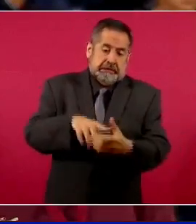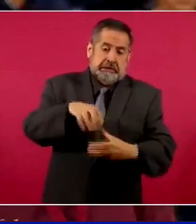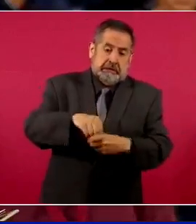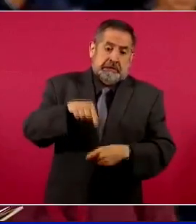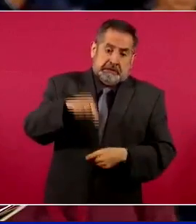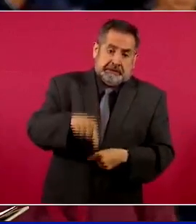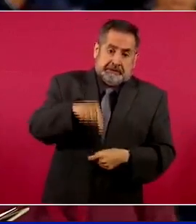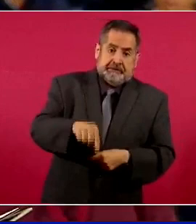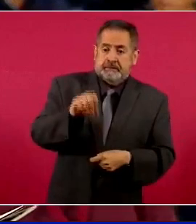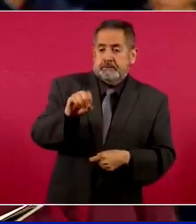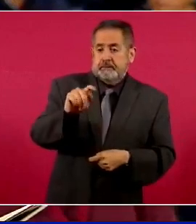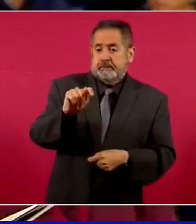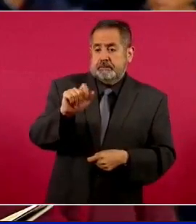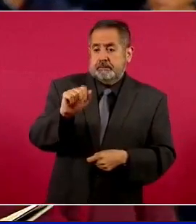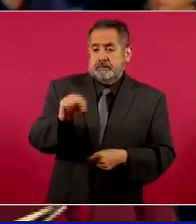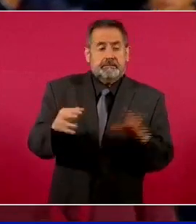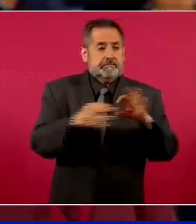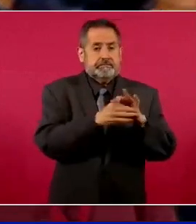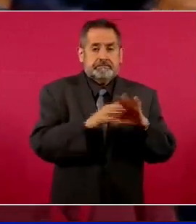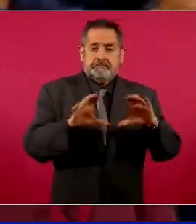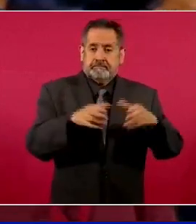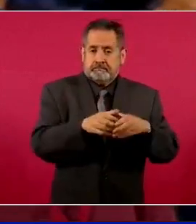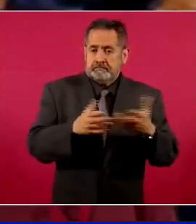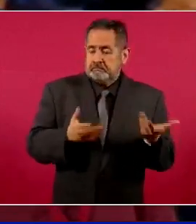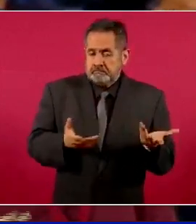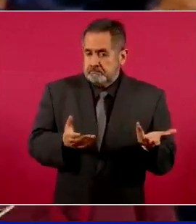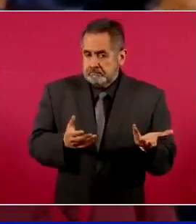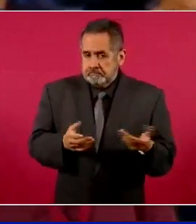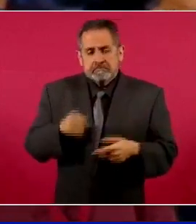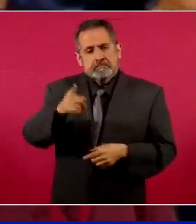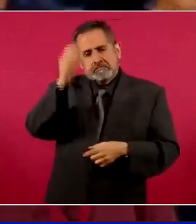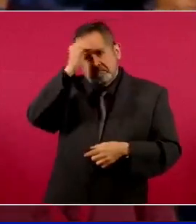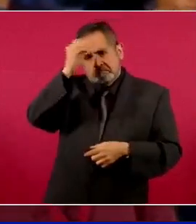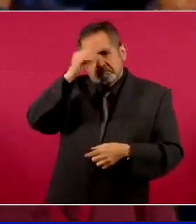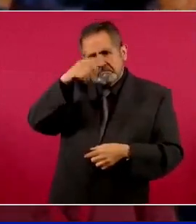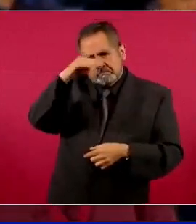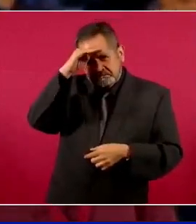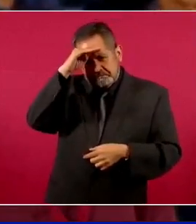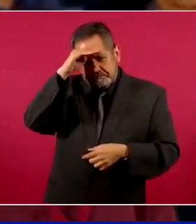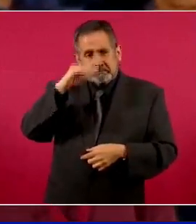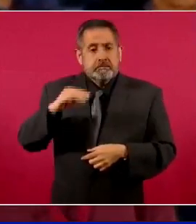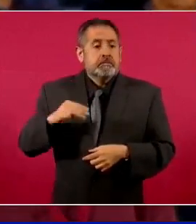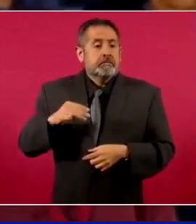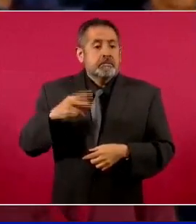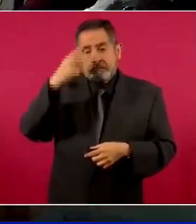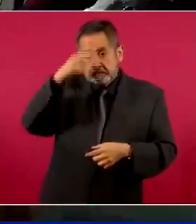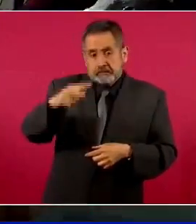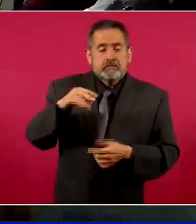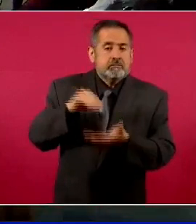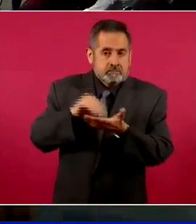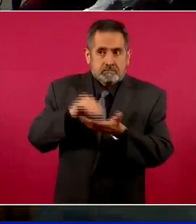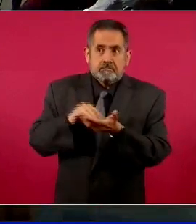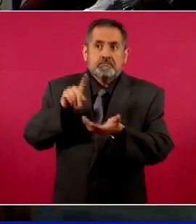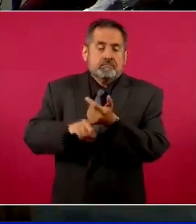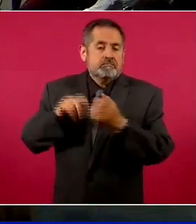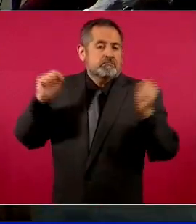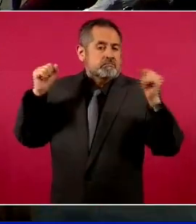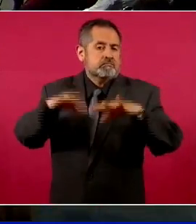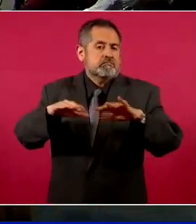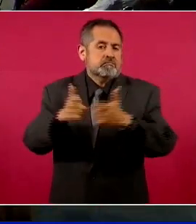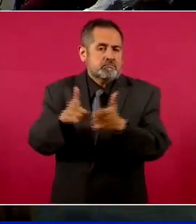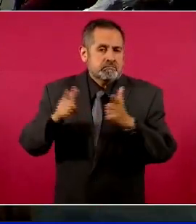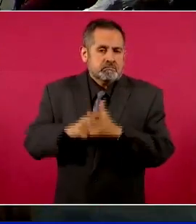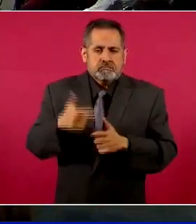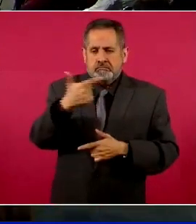¿Cuál sería su opinión, puesto que México todavía sigue en la cumbre del G-20 en Indonesia? Esa mi primera